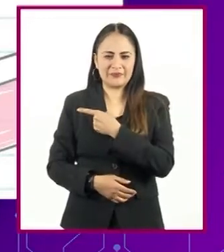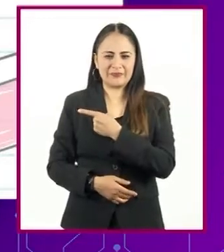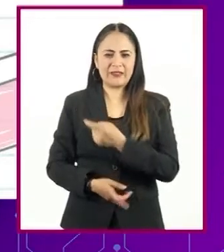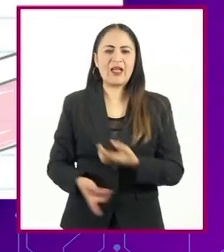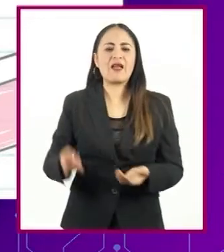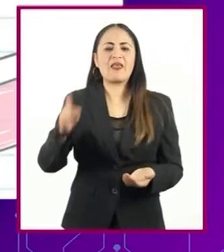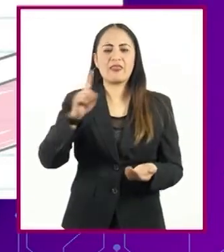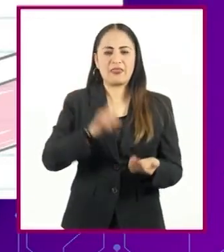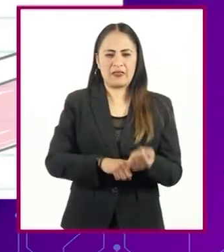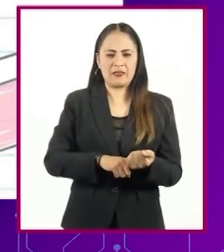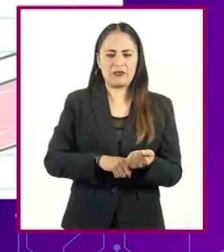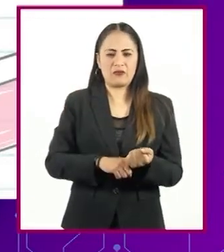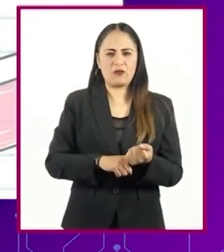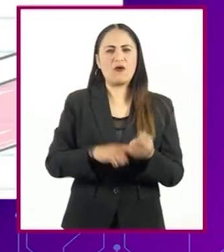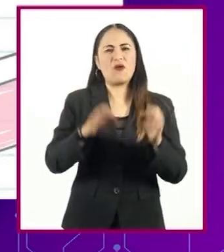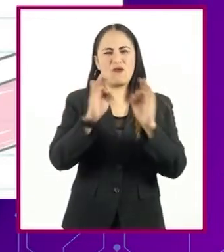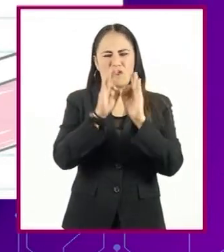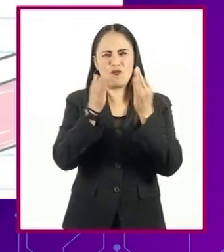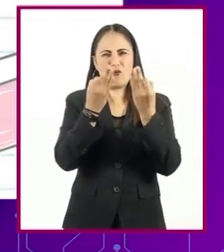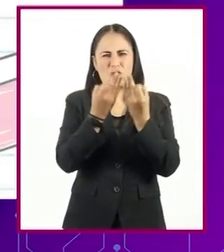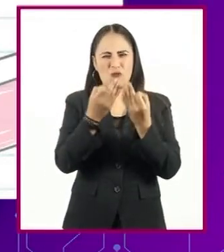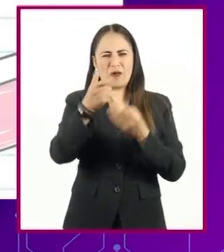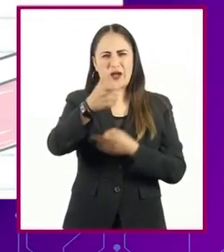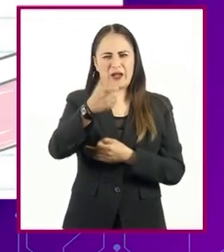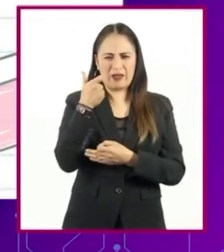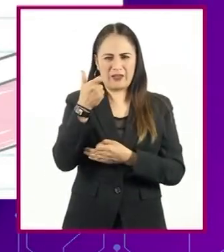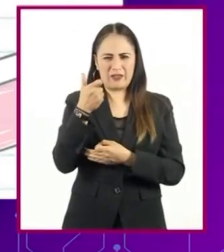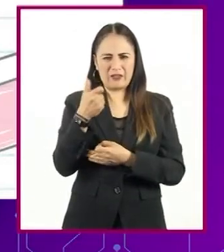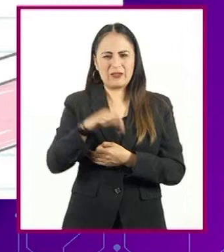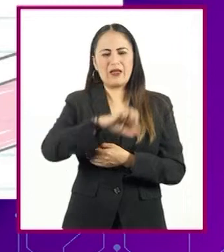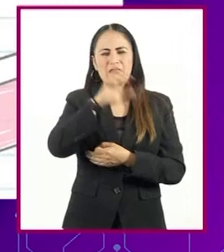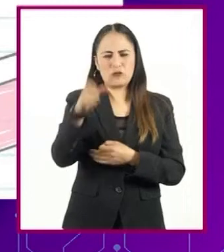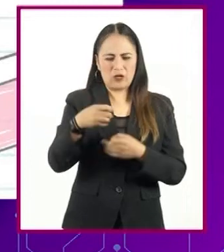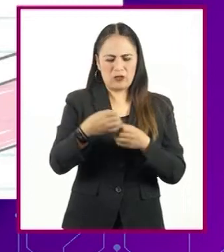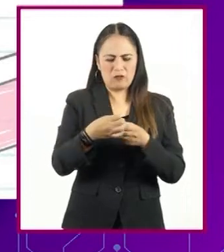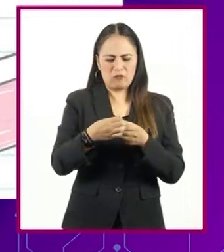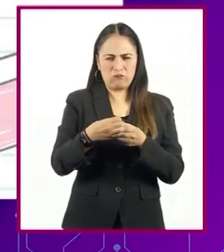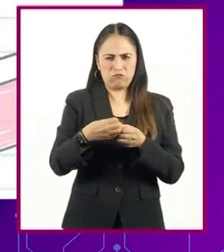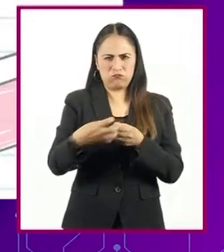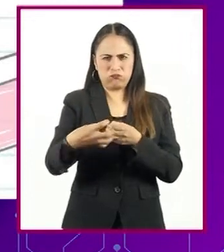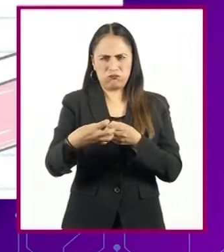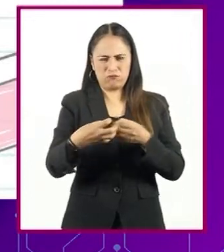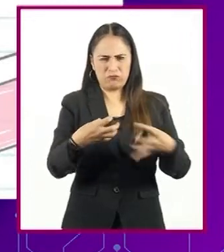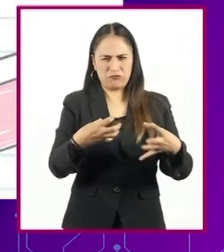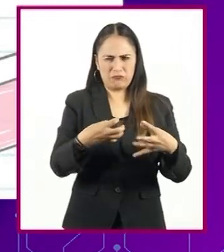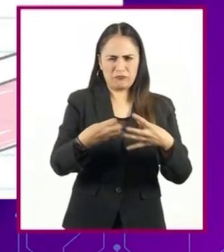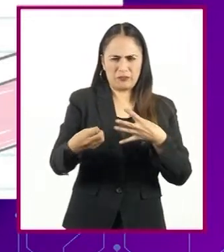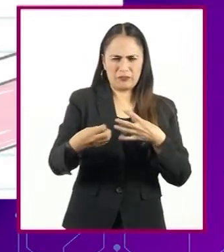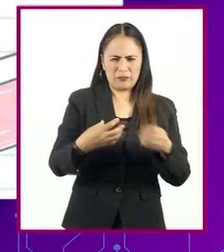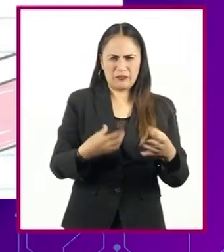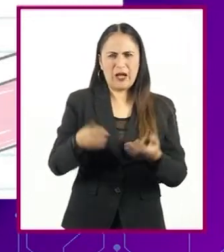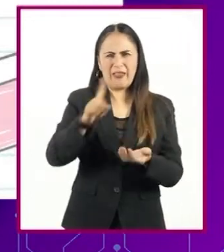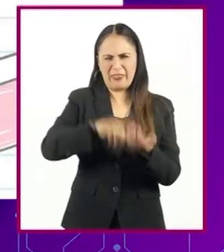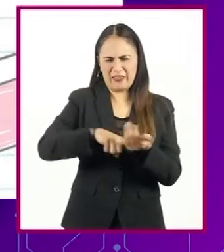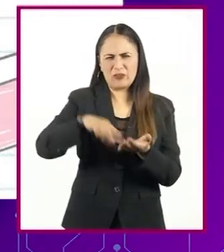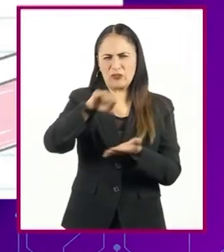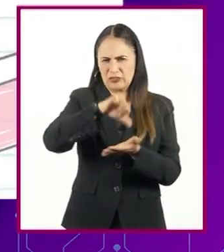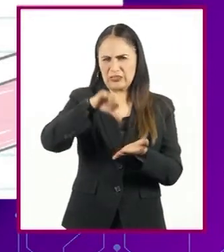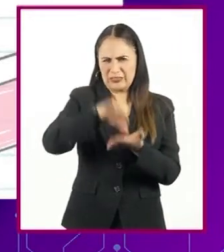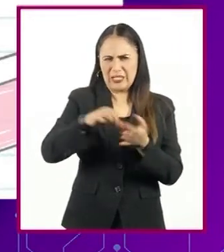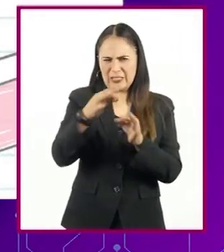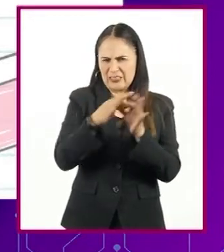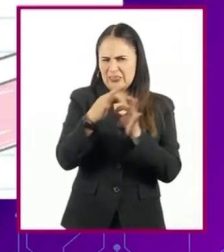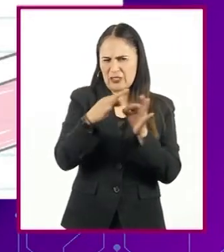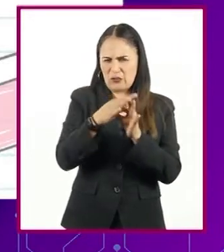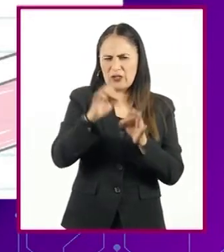nuclear que adquiere forma de X y que durante la división celular se ubica en la parte central de la célula? Inciso